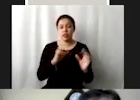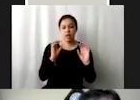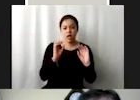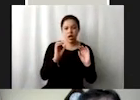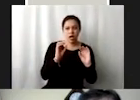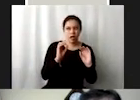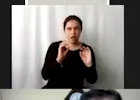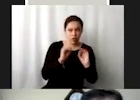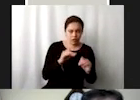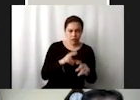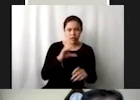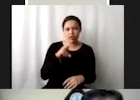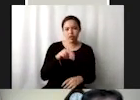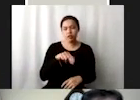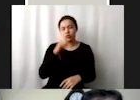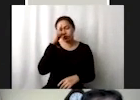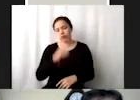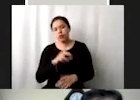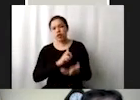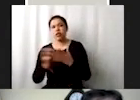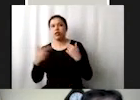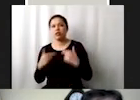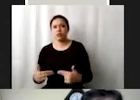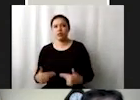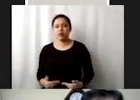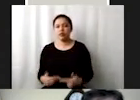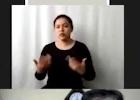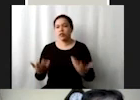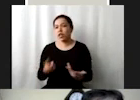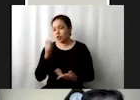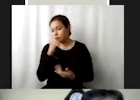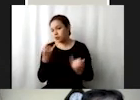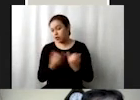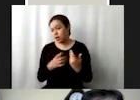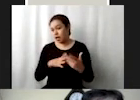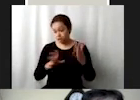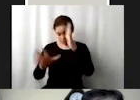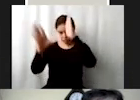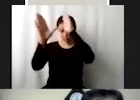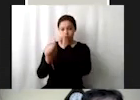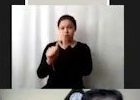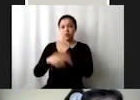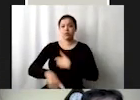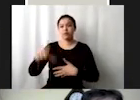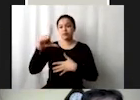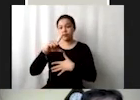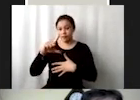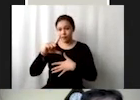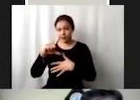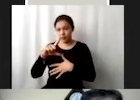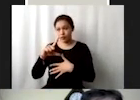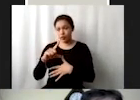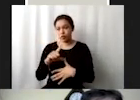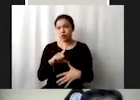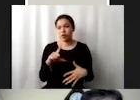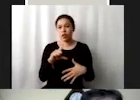para los derechos humanos y pues están también los pactos a nivel latinoamérica todos